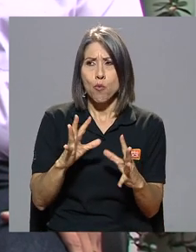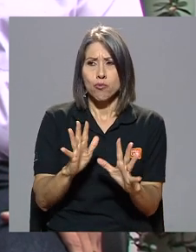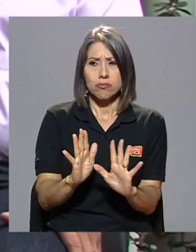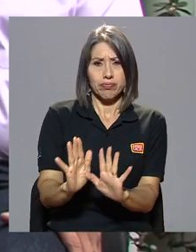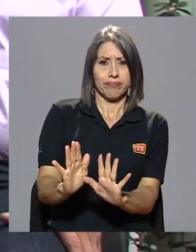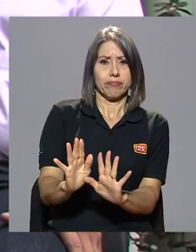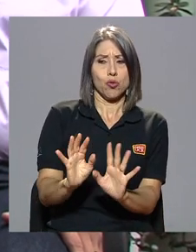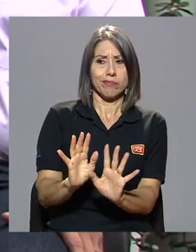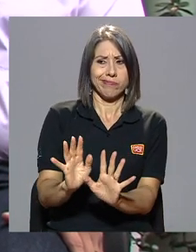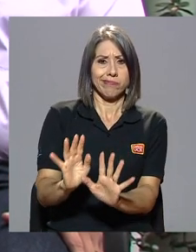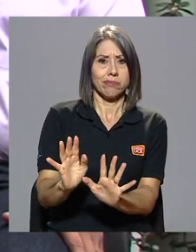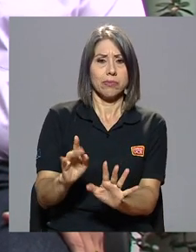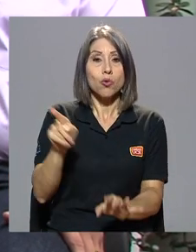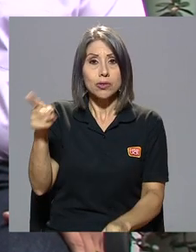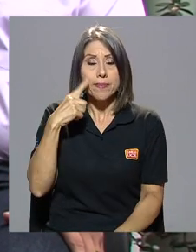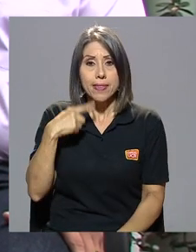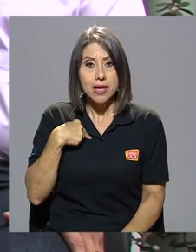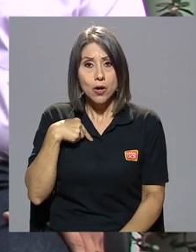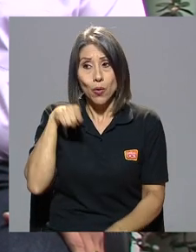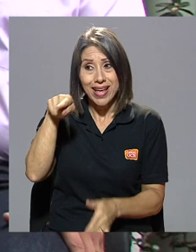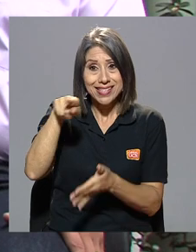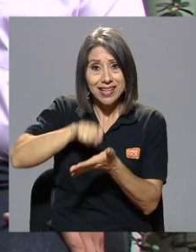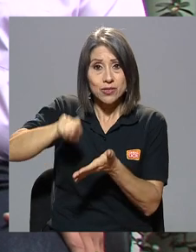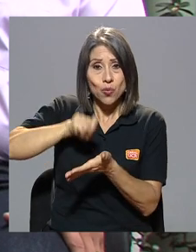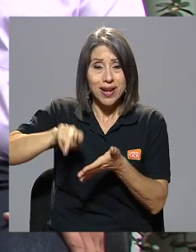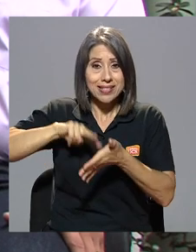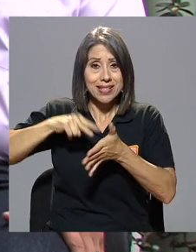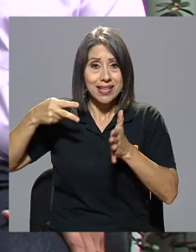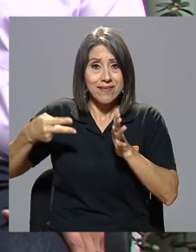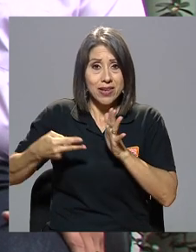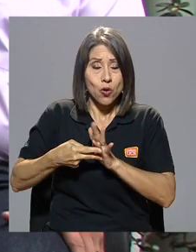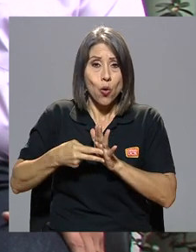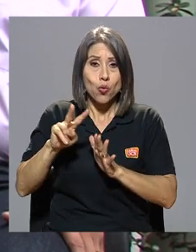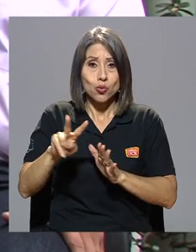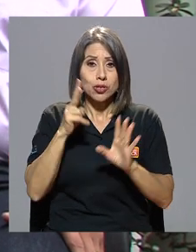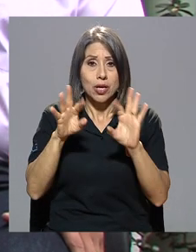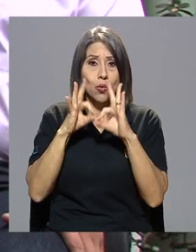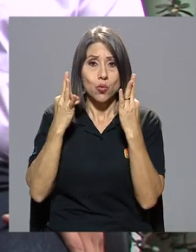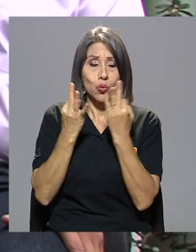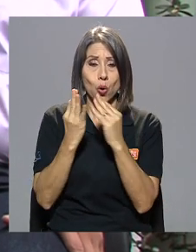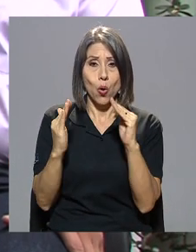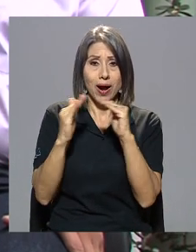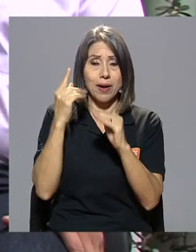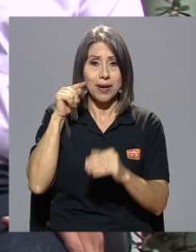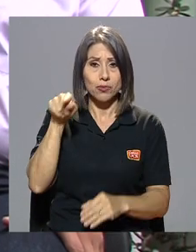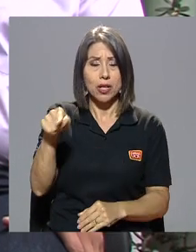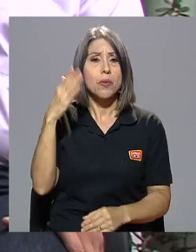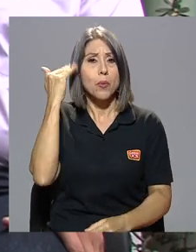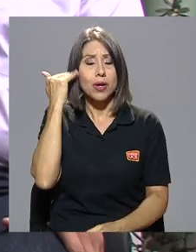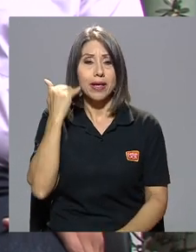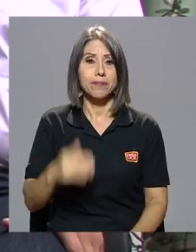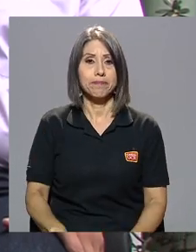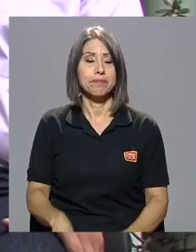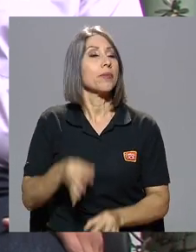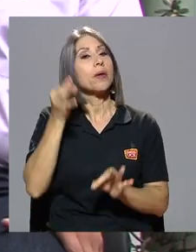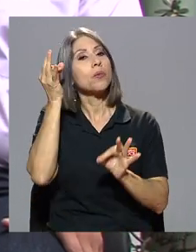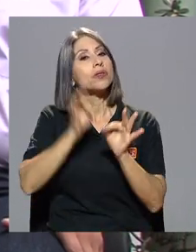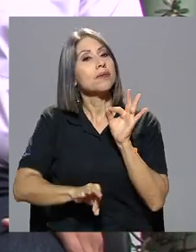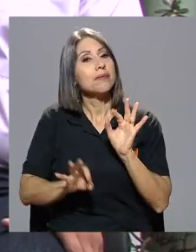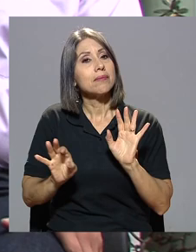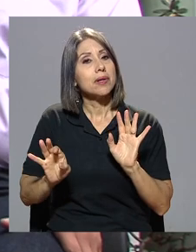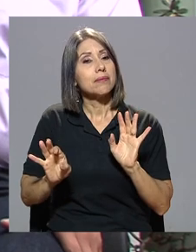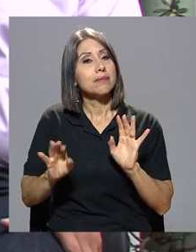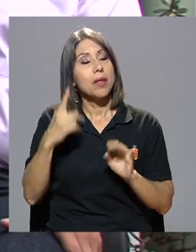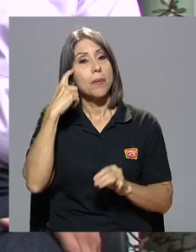frío usted me dijo que esa escuela para usted significó un segundo hogar ¿por qué? muy